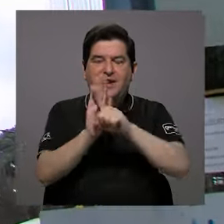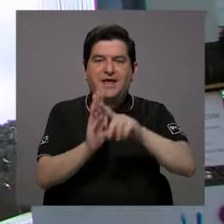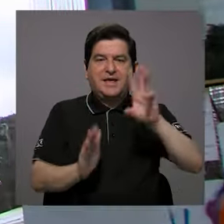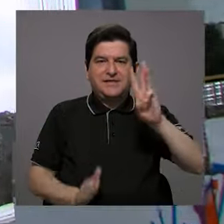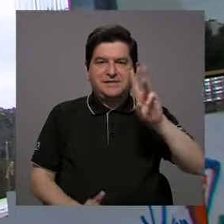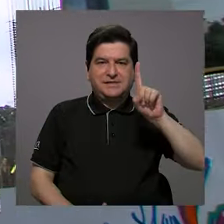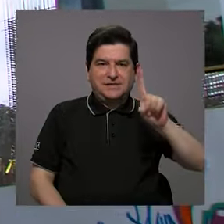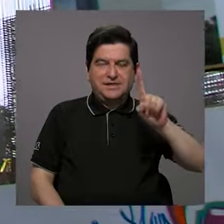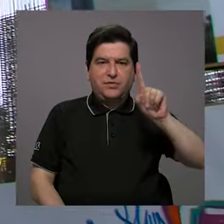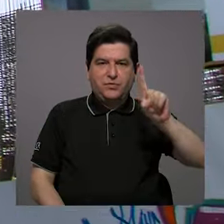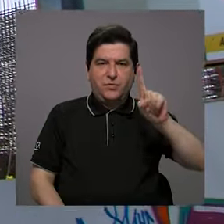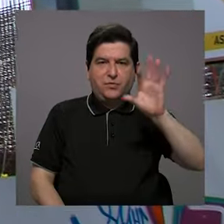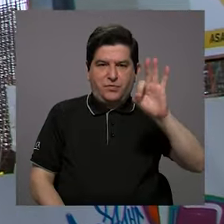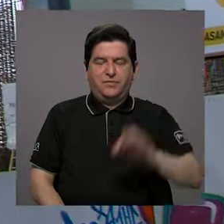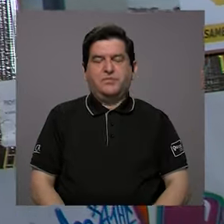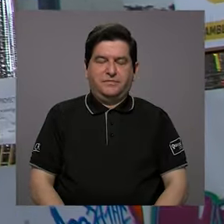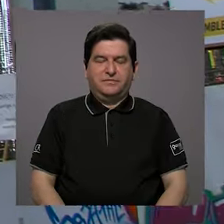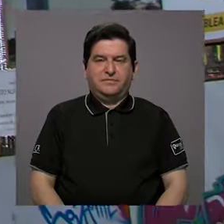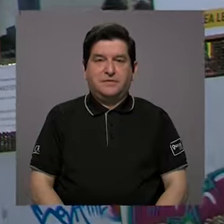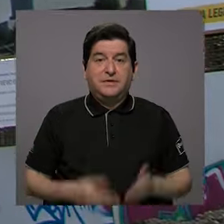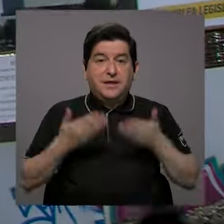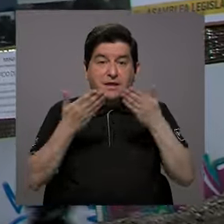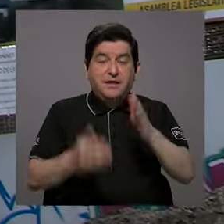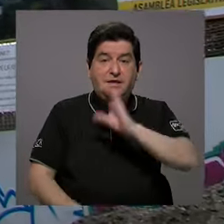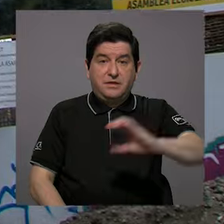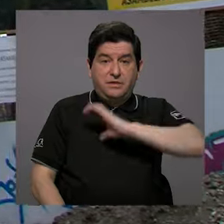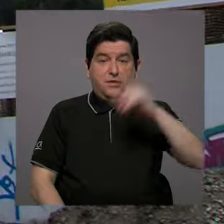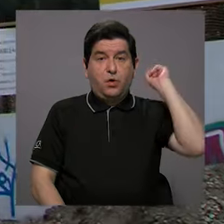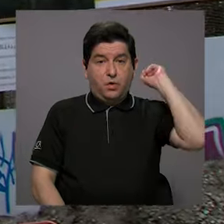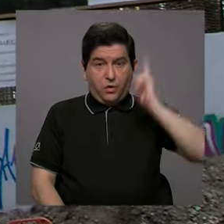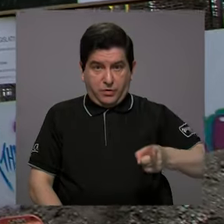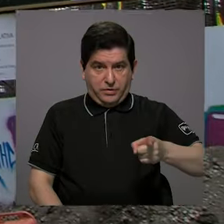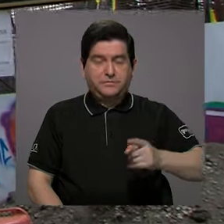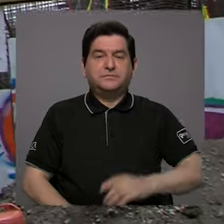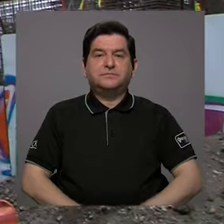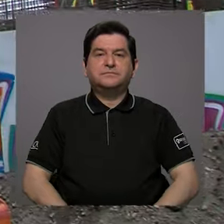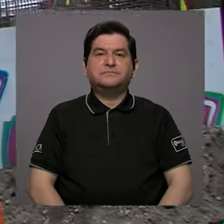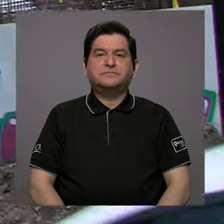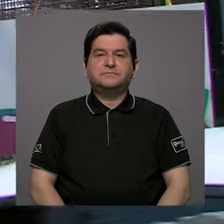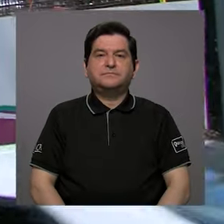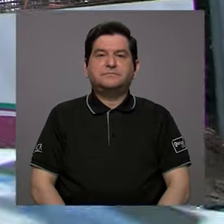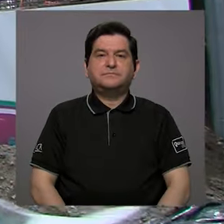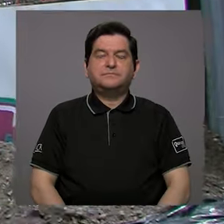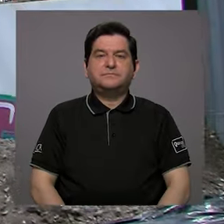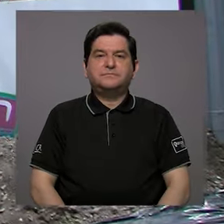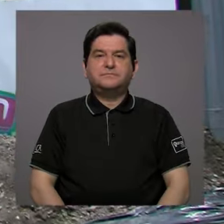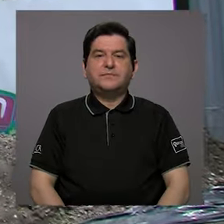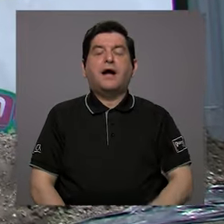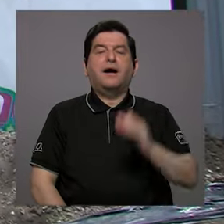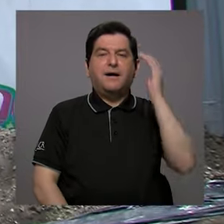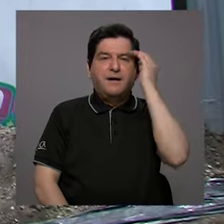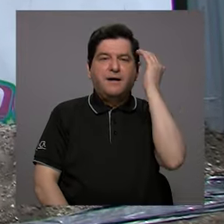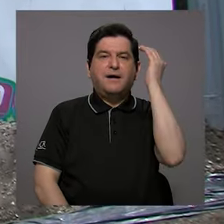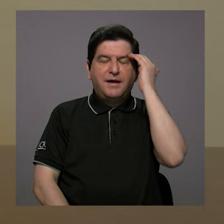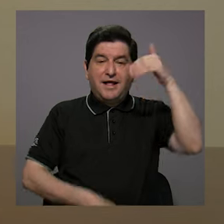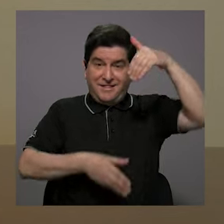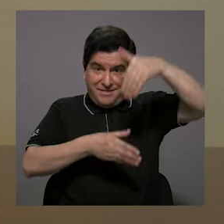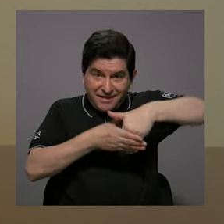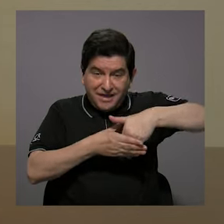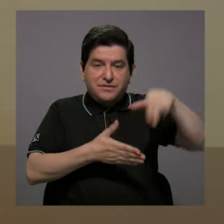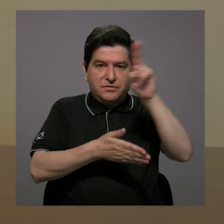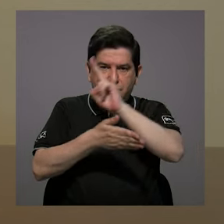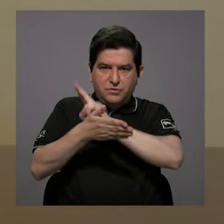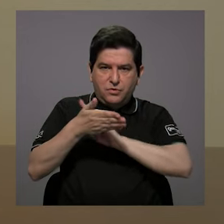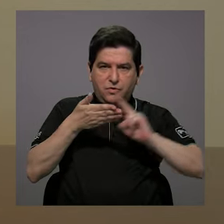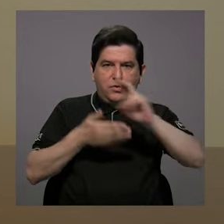por la Ley 61-19, la cual le otorgó carácter de obligatoriedad. Se tomó conciencia dentro de